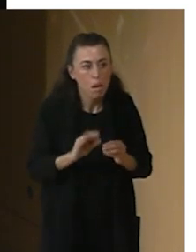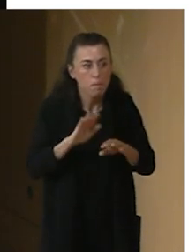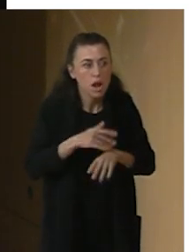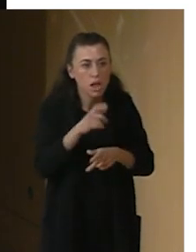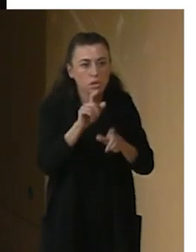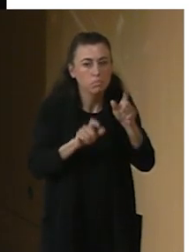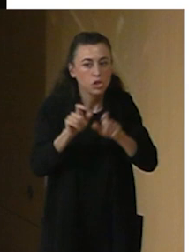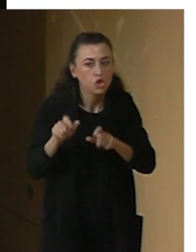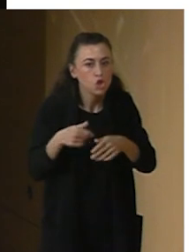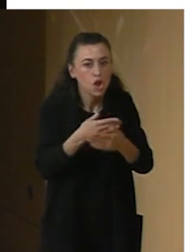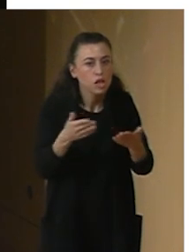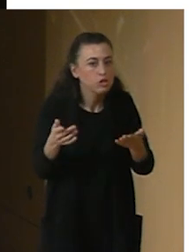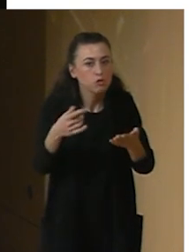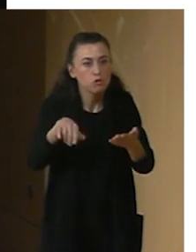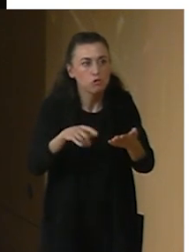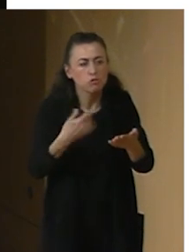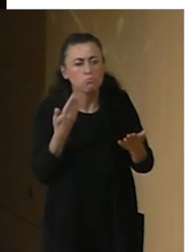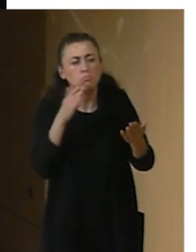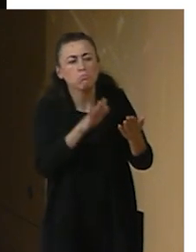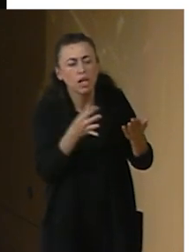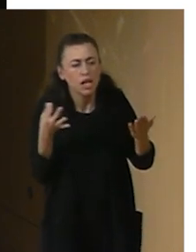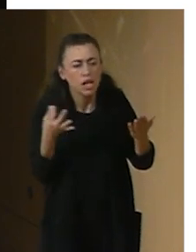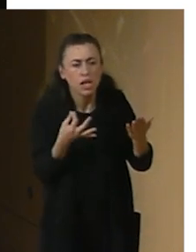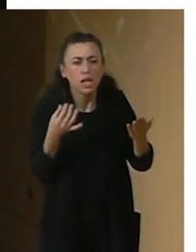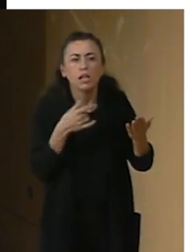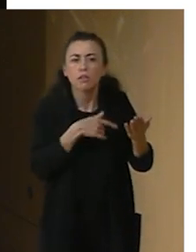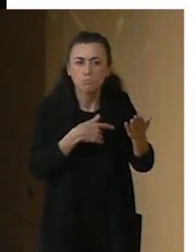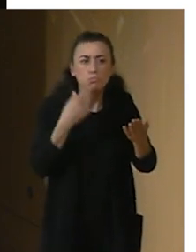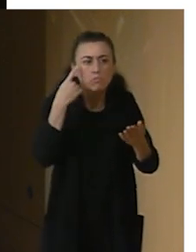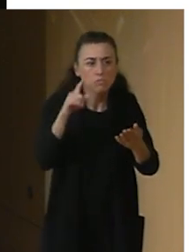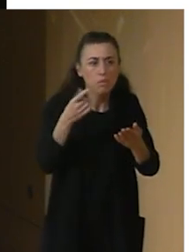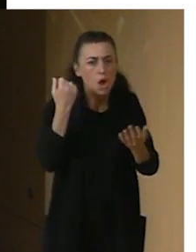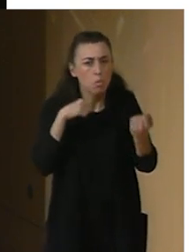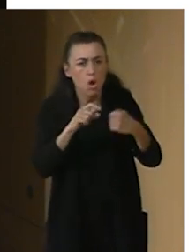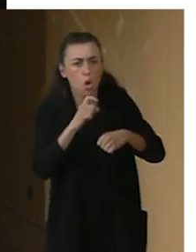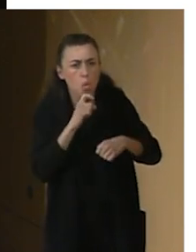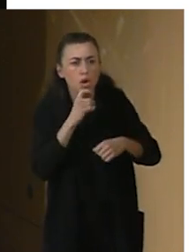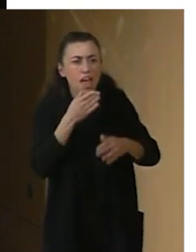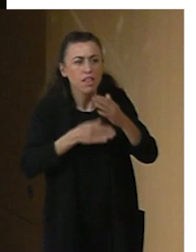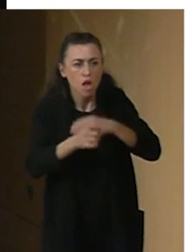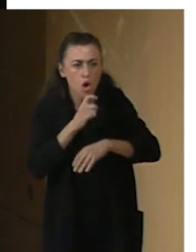saber a lo que se van a enfrentar, cómo comportarse y cómo acceder.